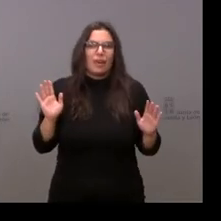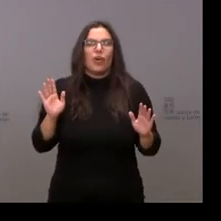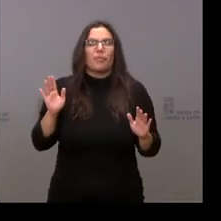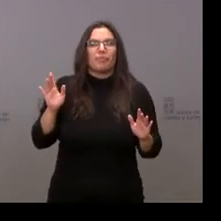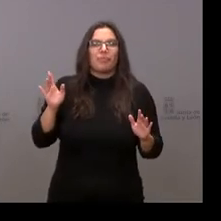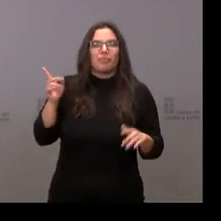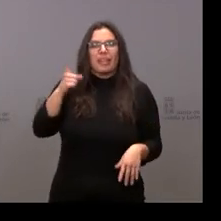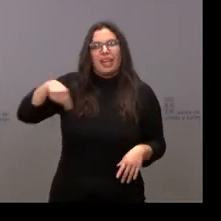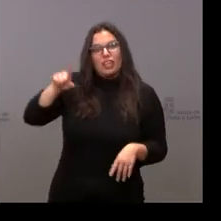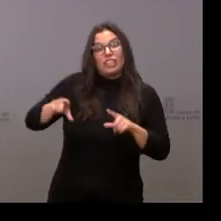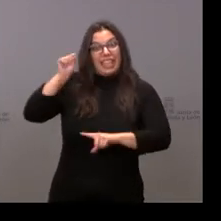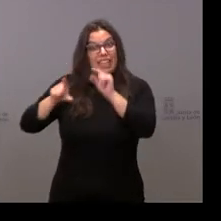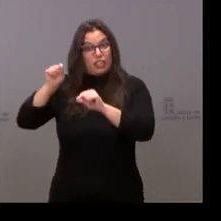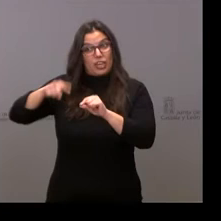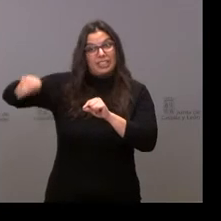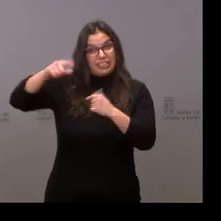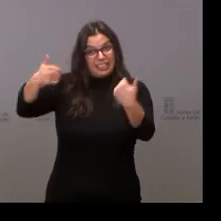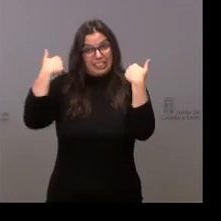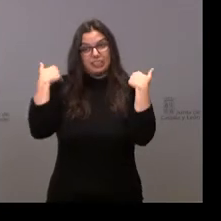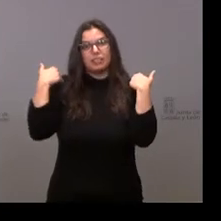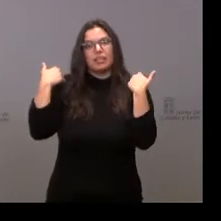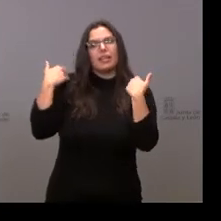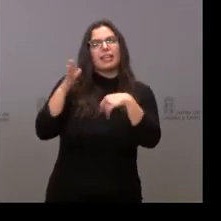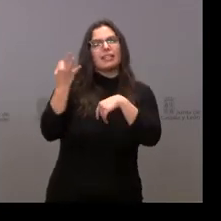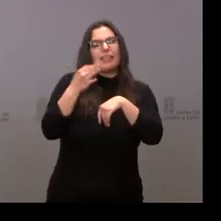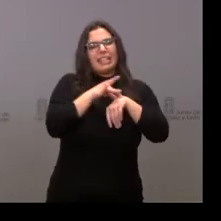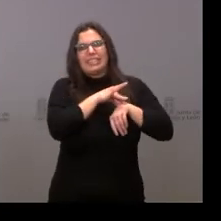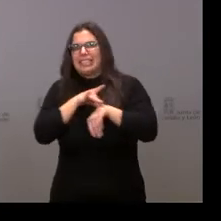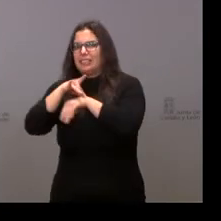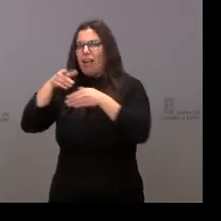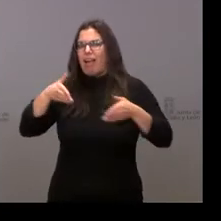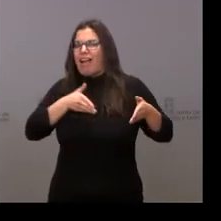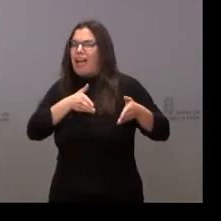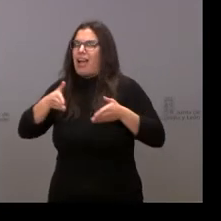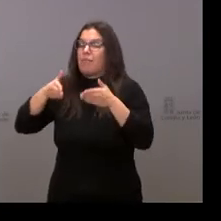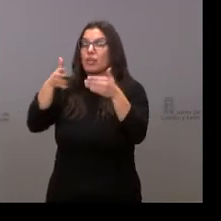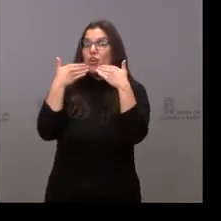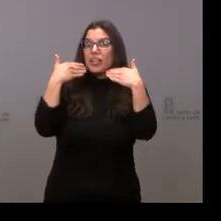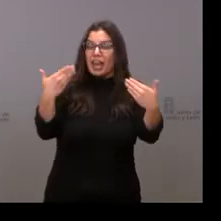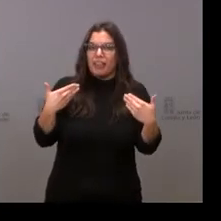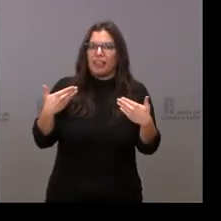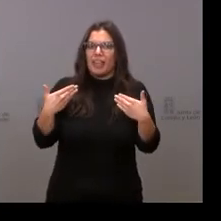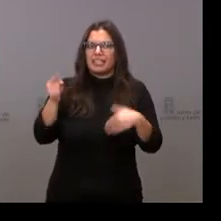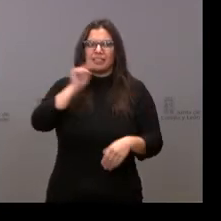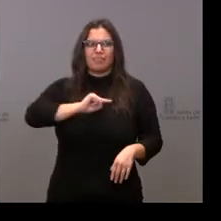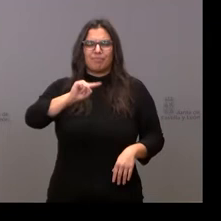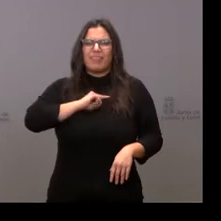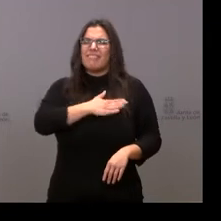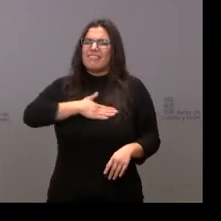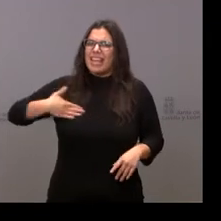vivieron y tomaron las decisiones de encauzar sus destinos gracias a ese espíritu de